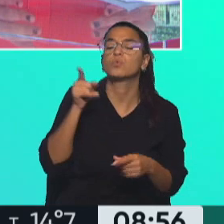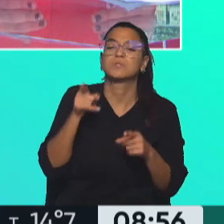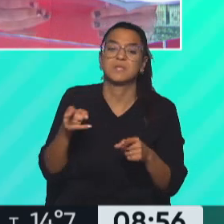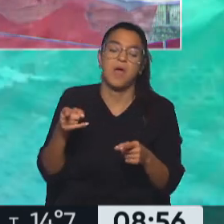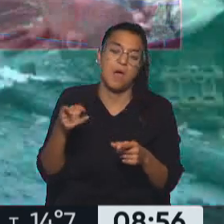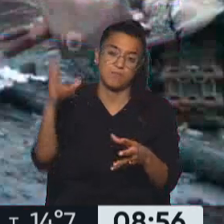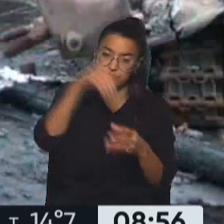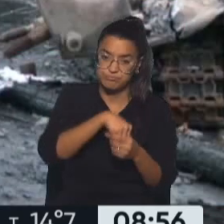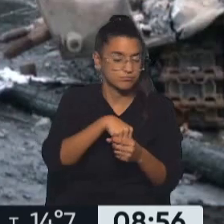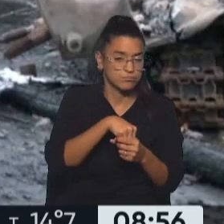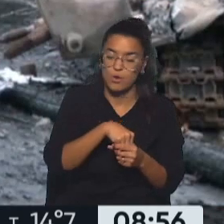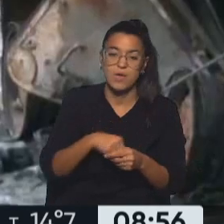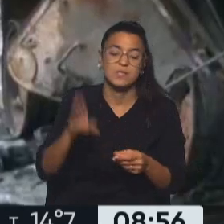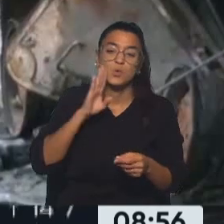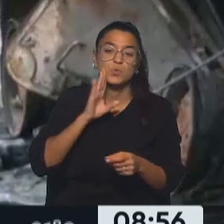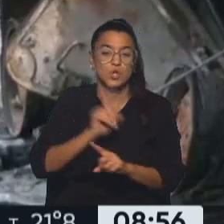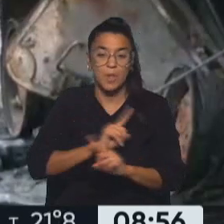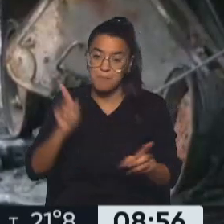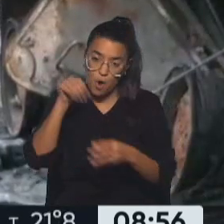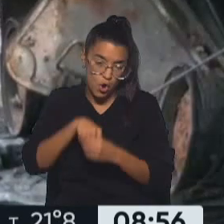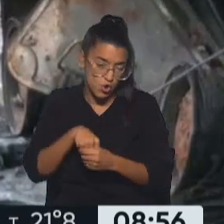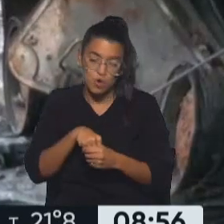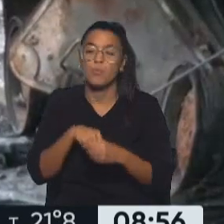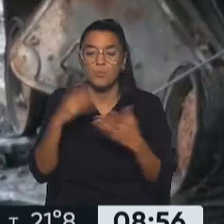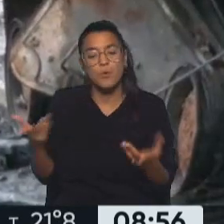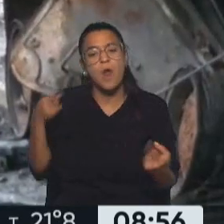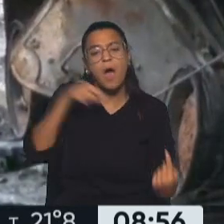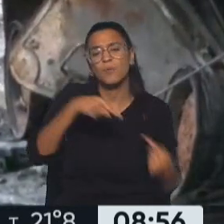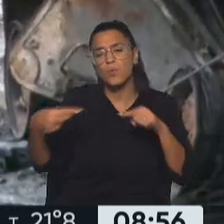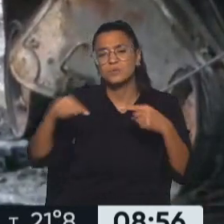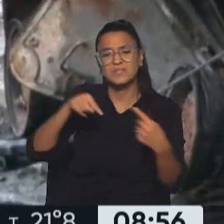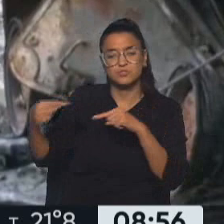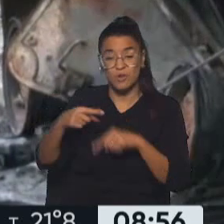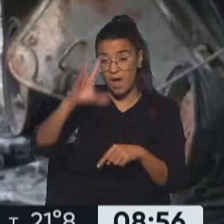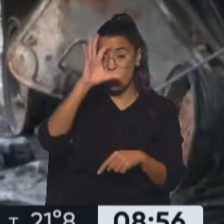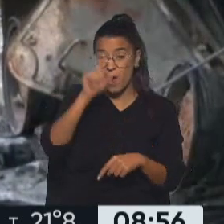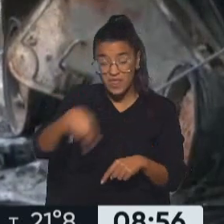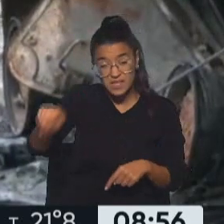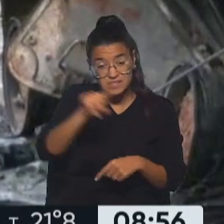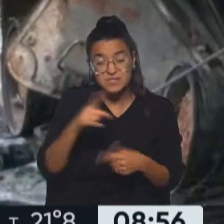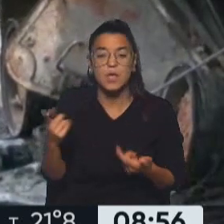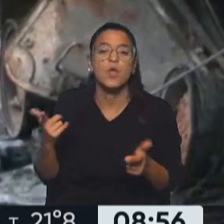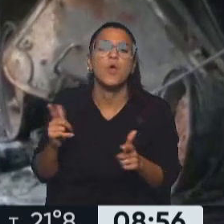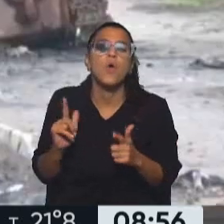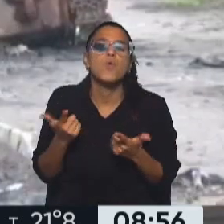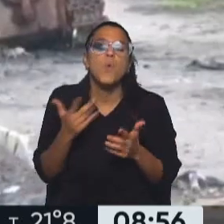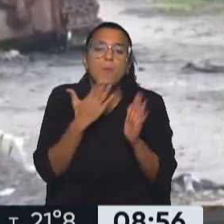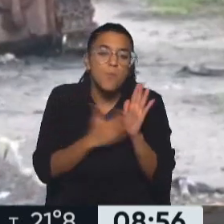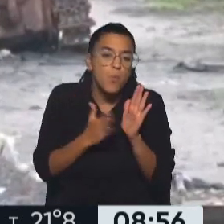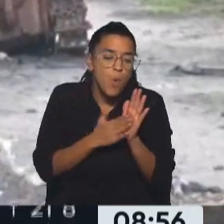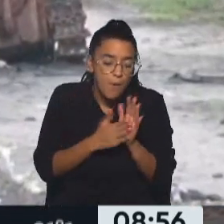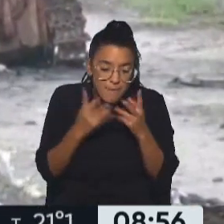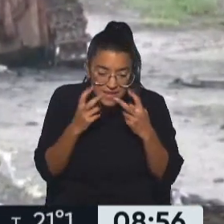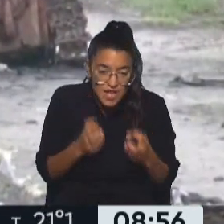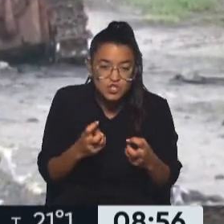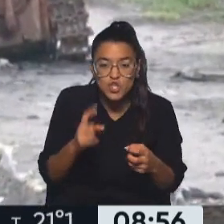tampoco pertenece Estados Unidos, por ejemplo. Bueno, todas estas acusaciones, recordamos, no hay todavía pruebas de investigación